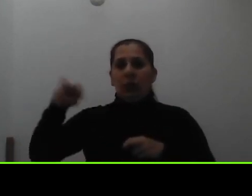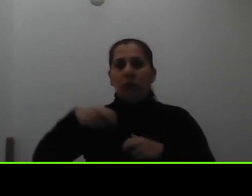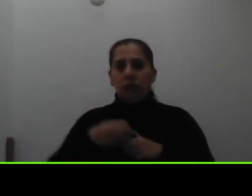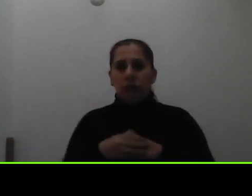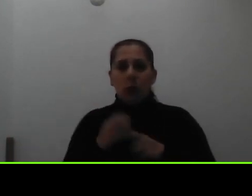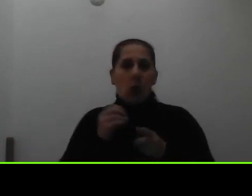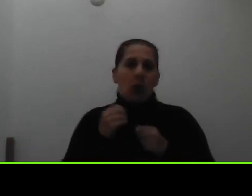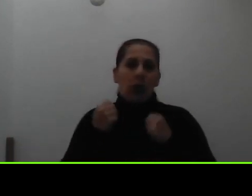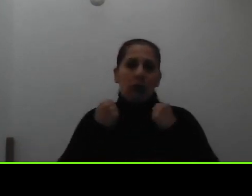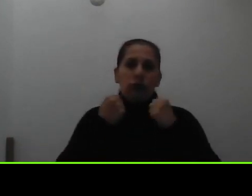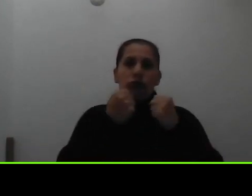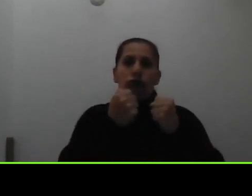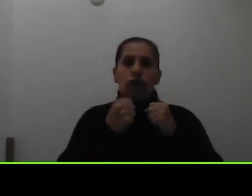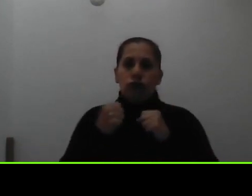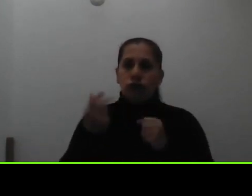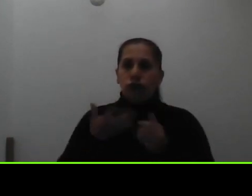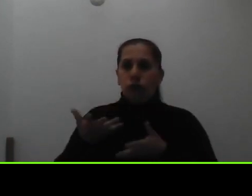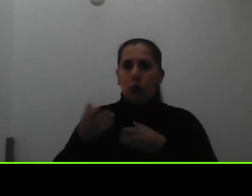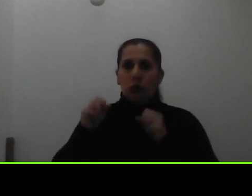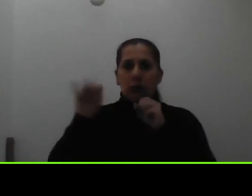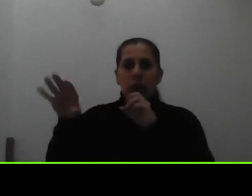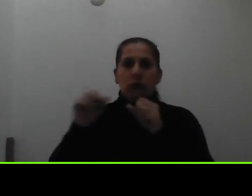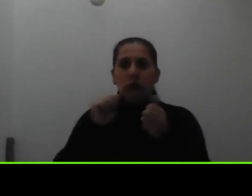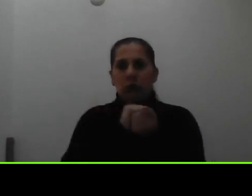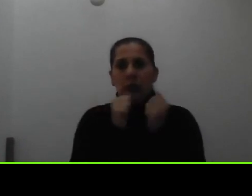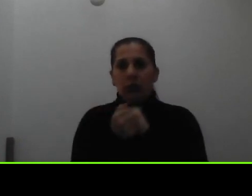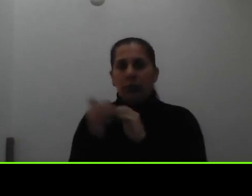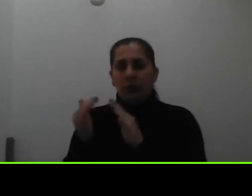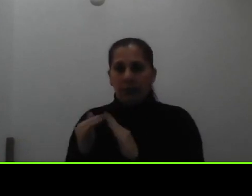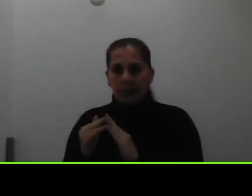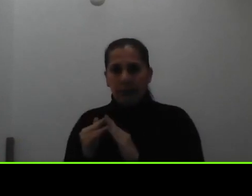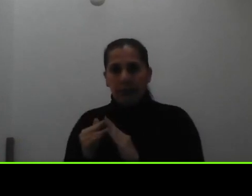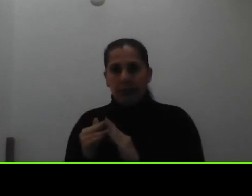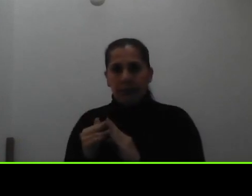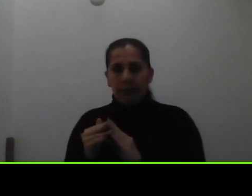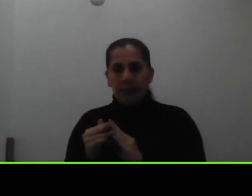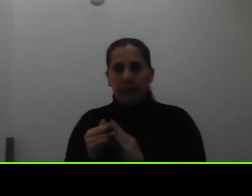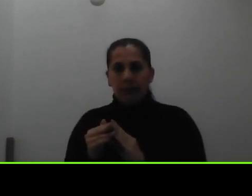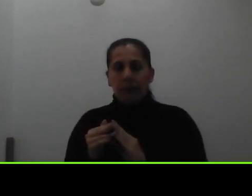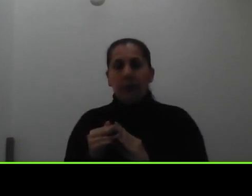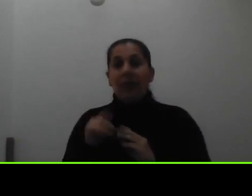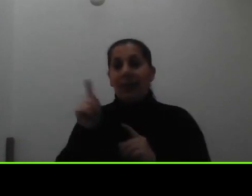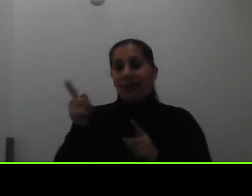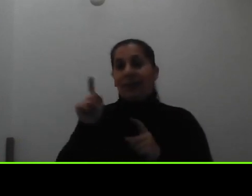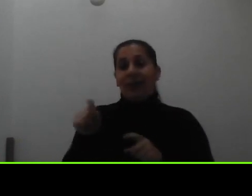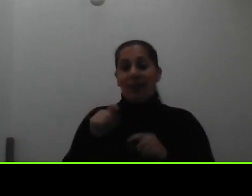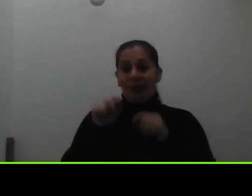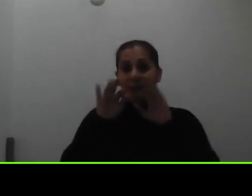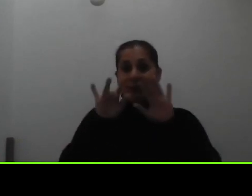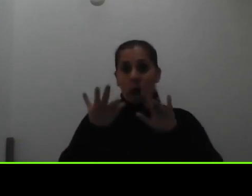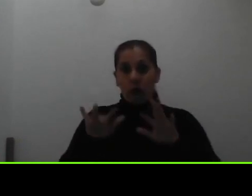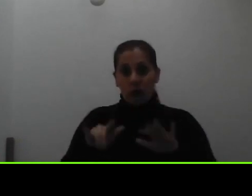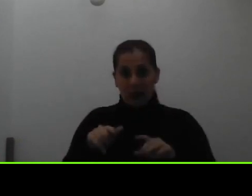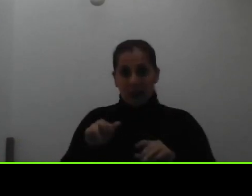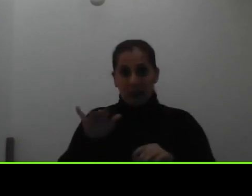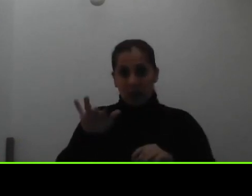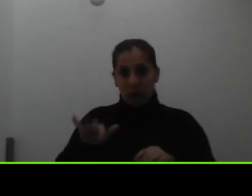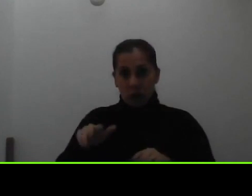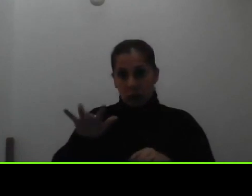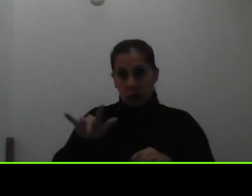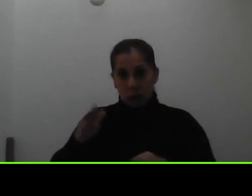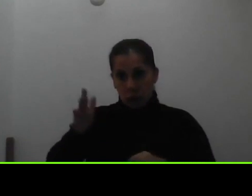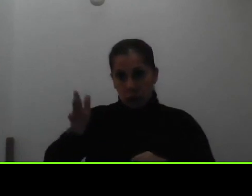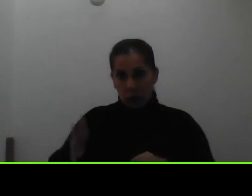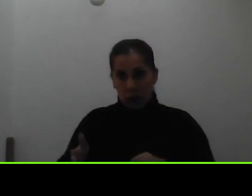mudanzas por ejemplo entonces esa persona si tiene que entregarnos una constancia de contador con la